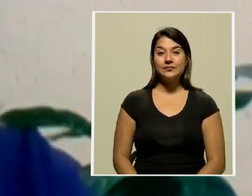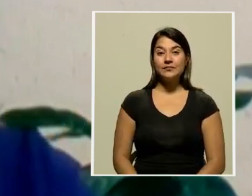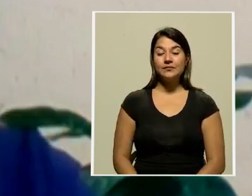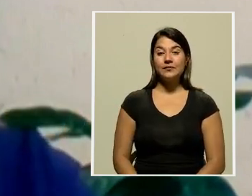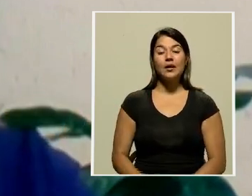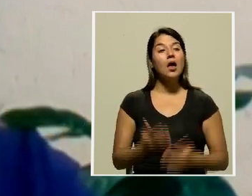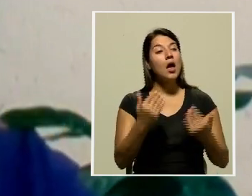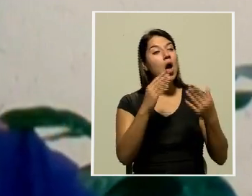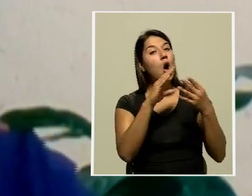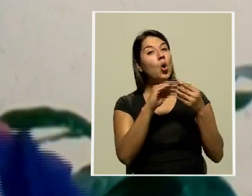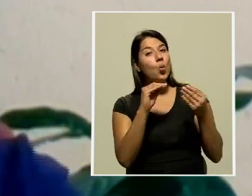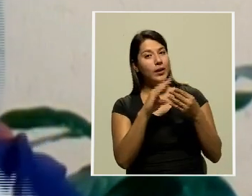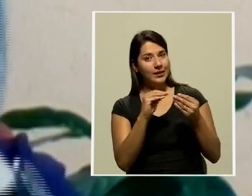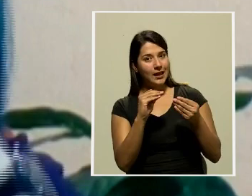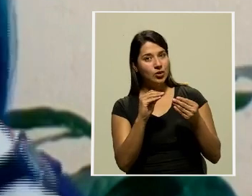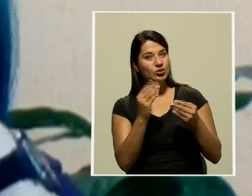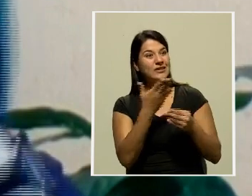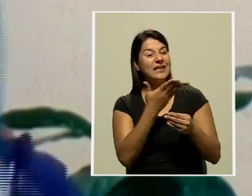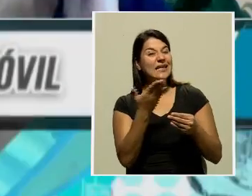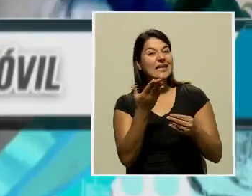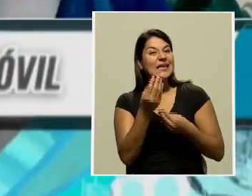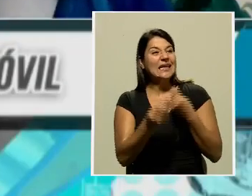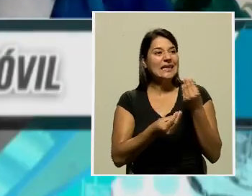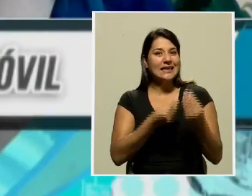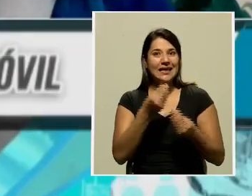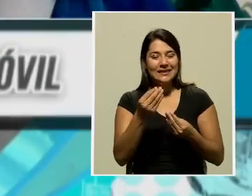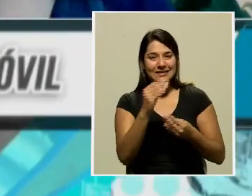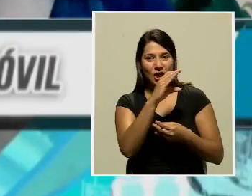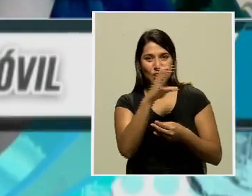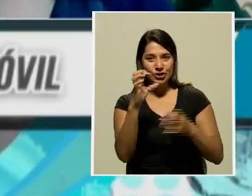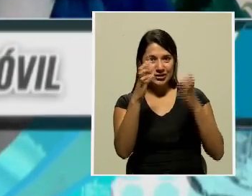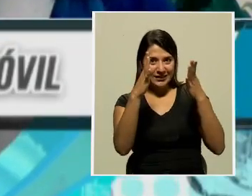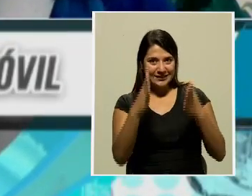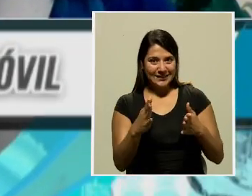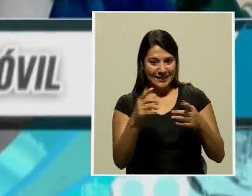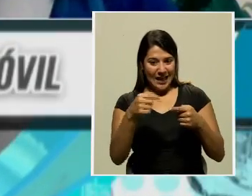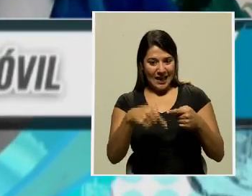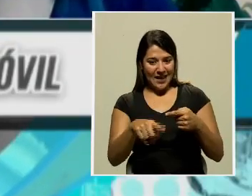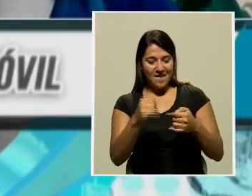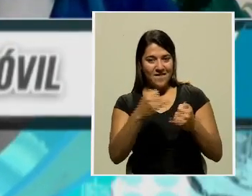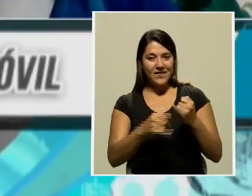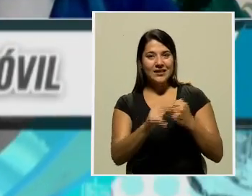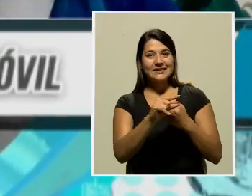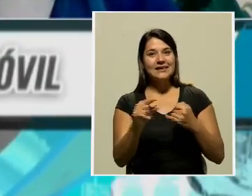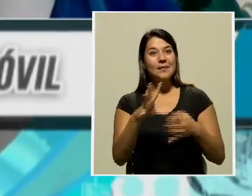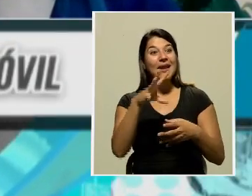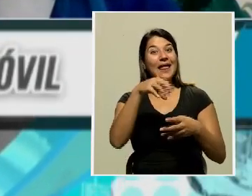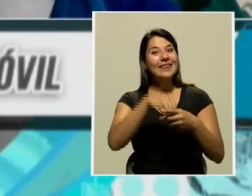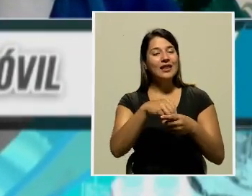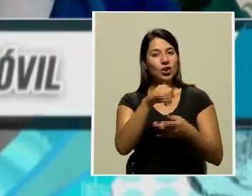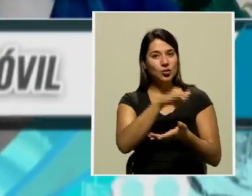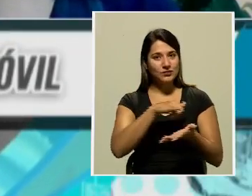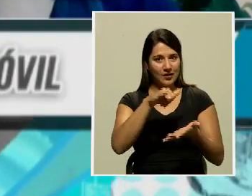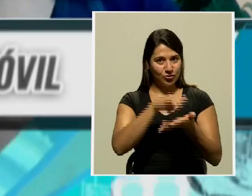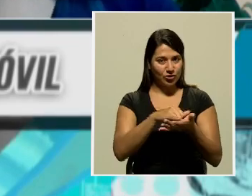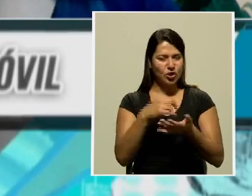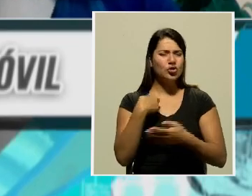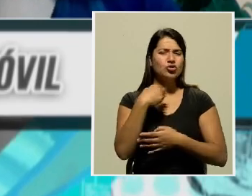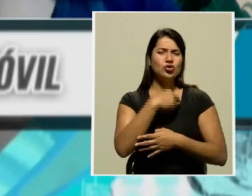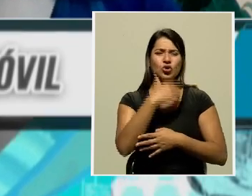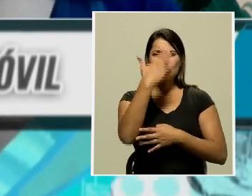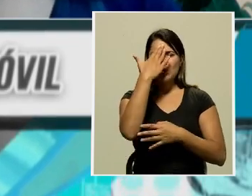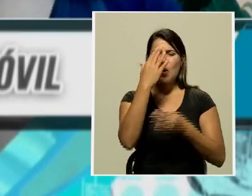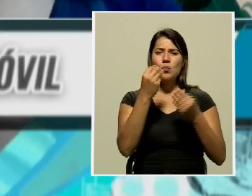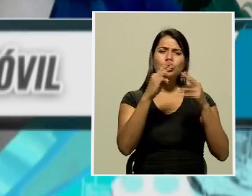Marilín, contanos un poco qué pueden hacer los costarricenses este fin de semana dentro de San José. Sabemos que hay muchos